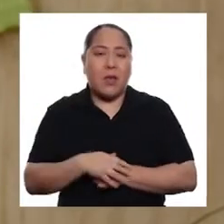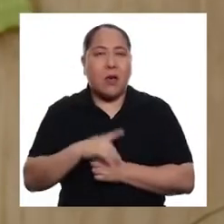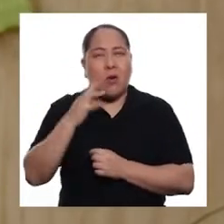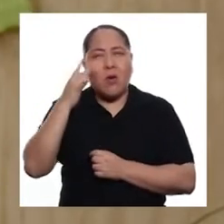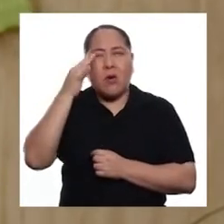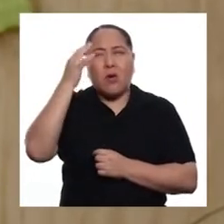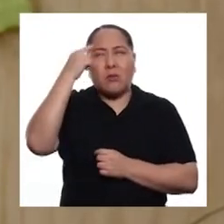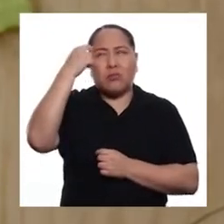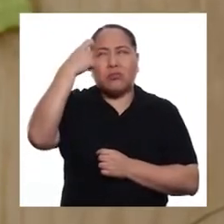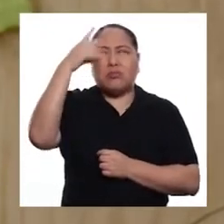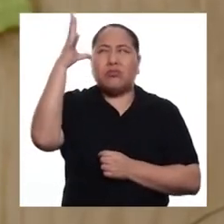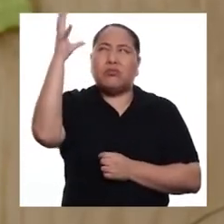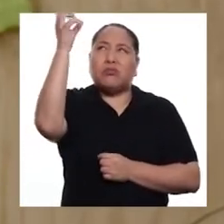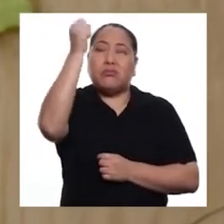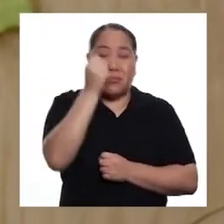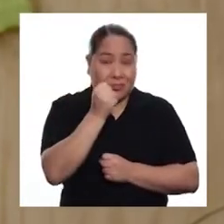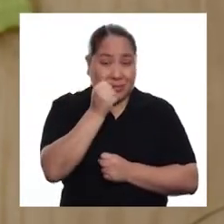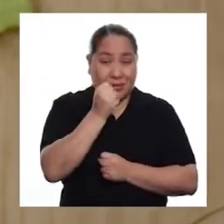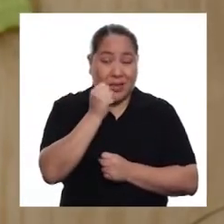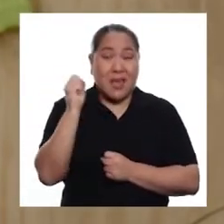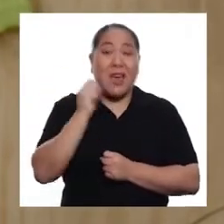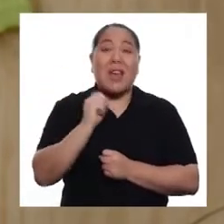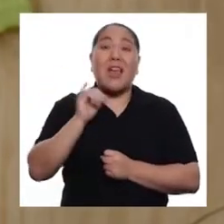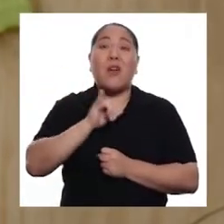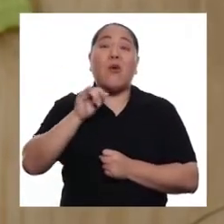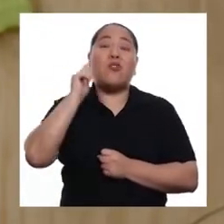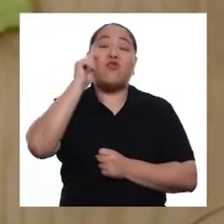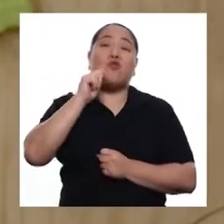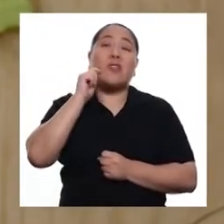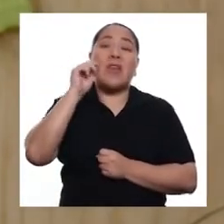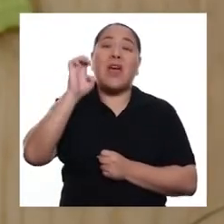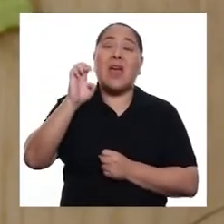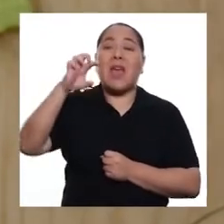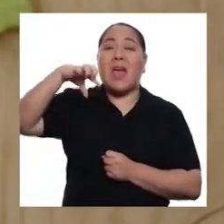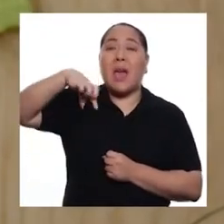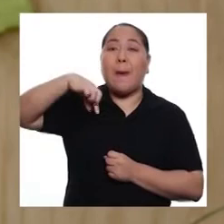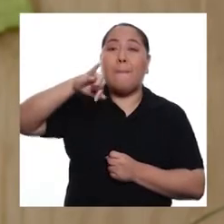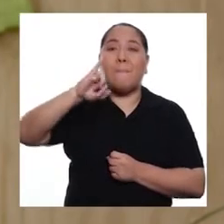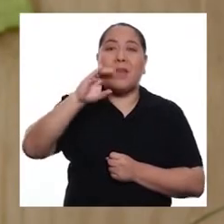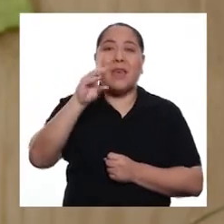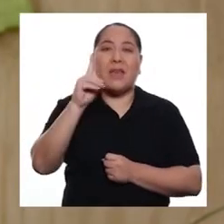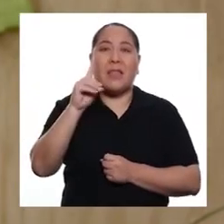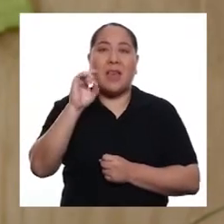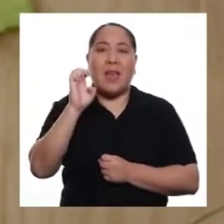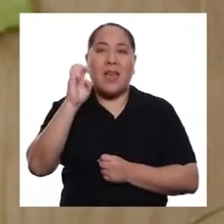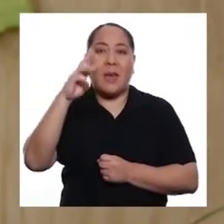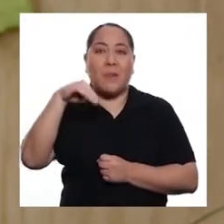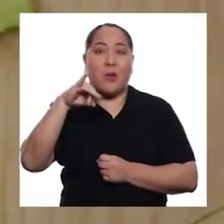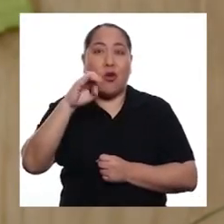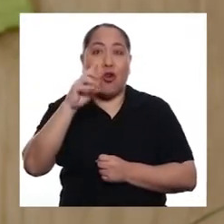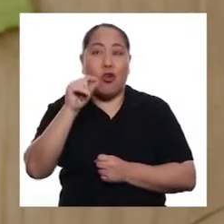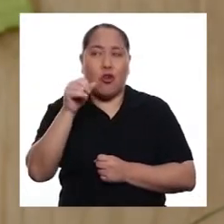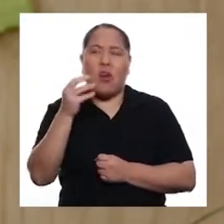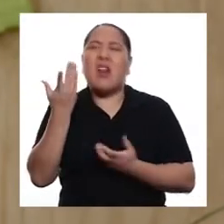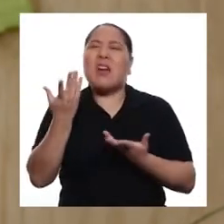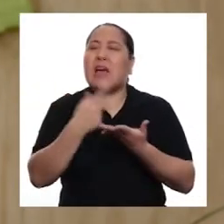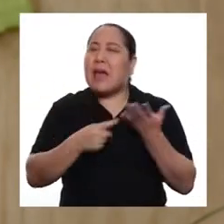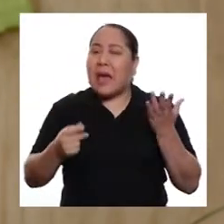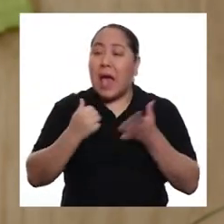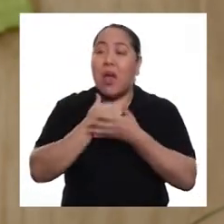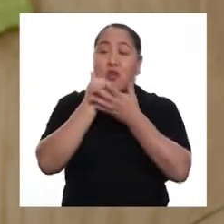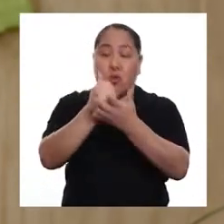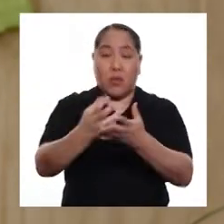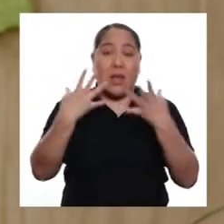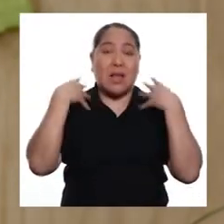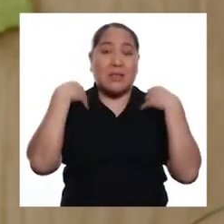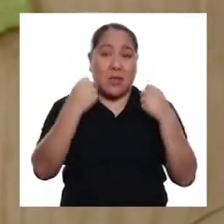epidemióloga como su tía. Y ya sabemos que los epidemiólogos cumplen una importante labor en favor de